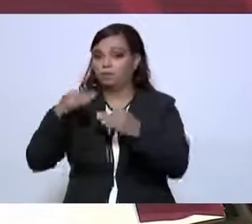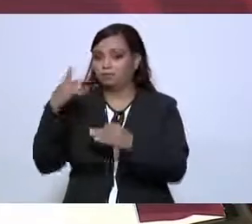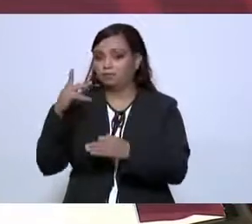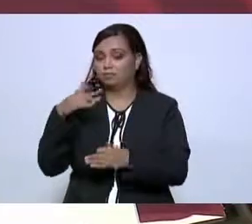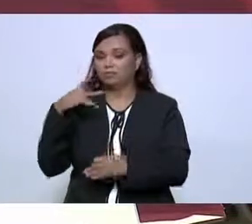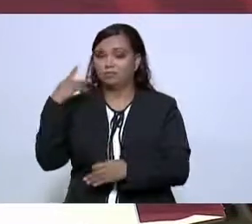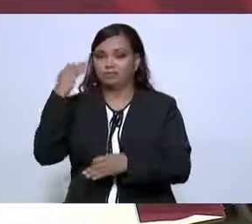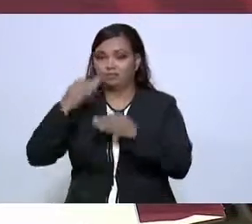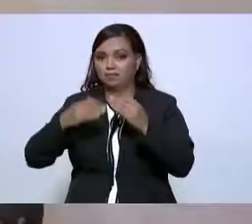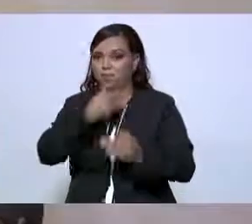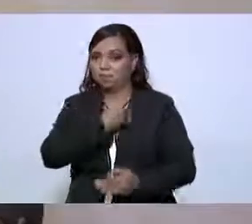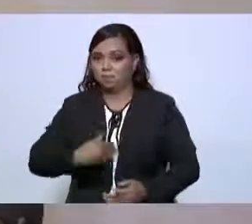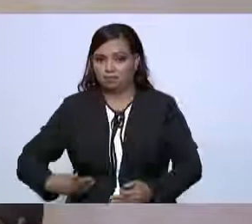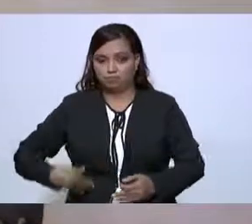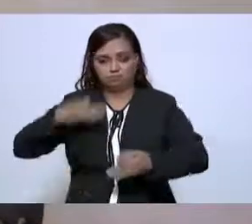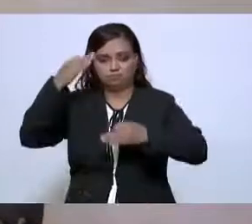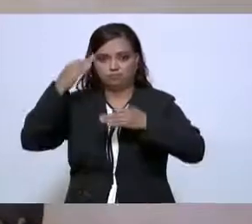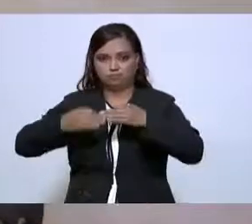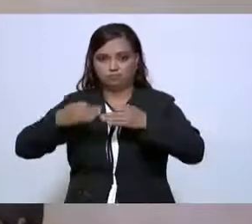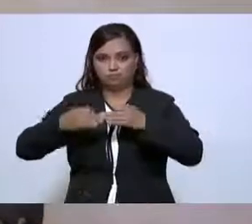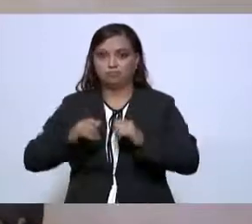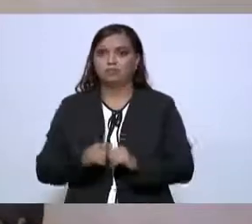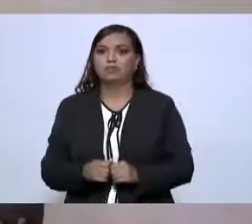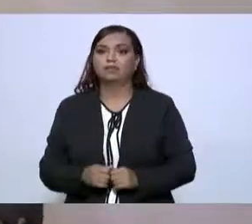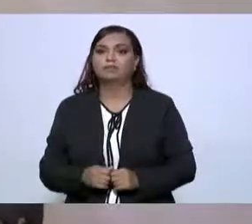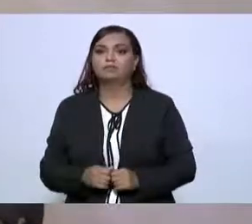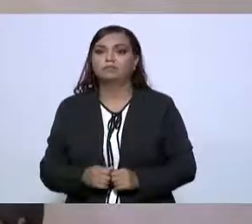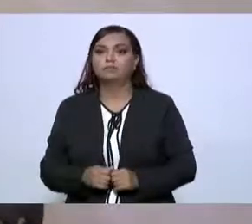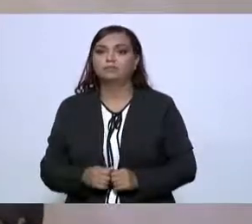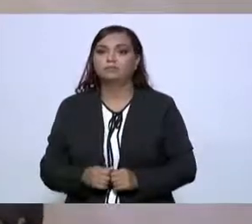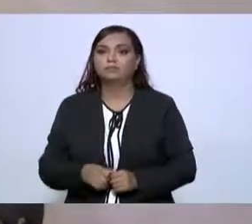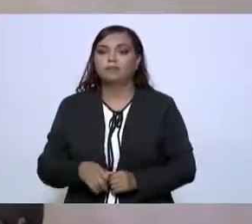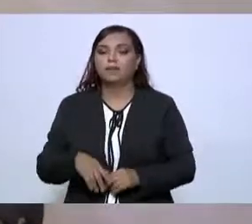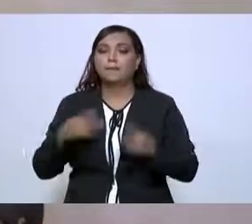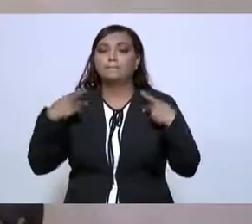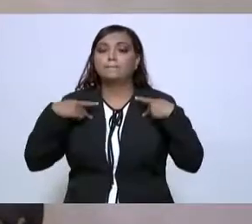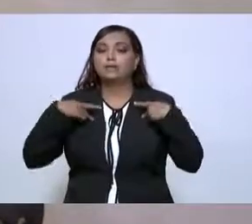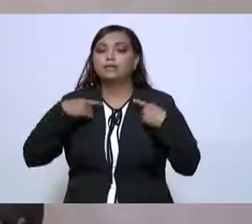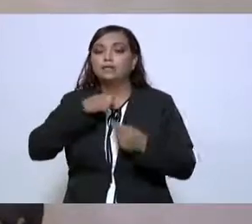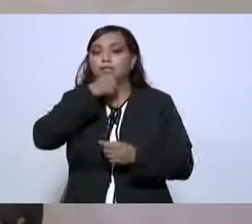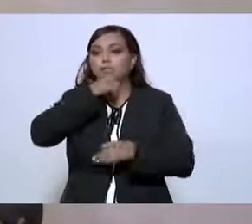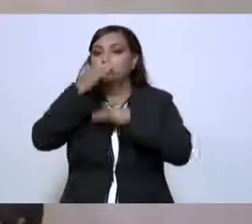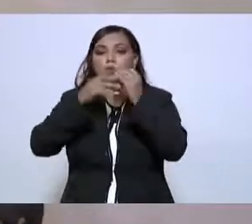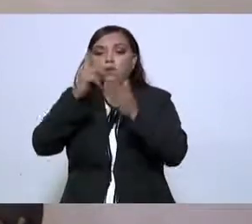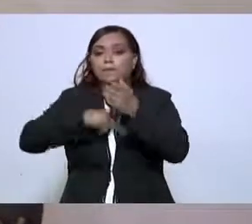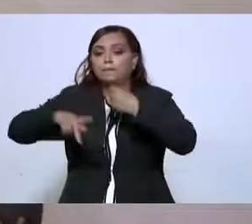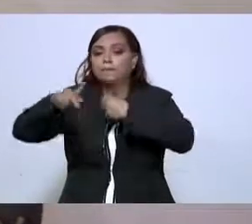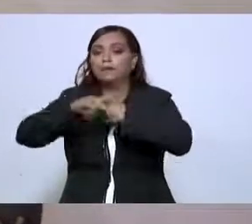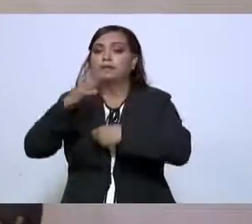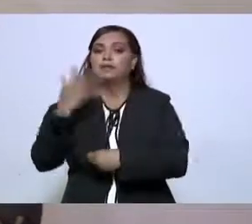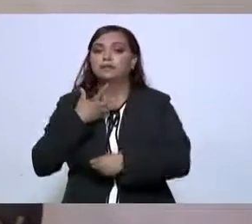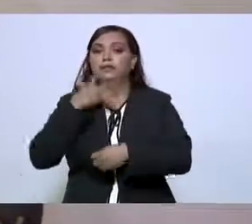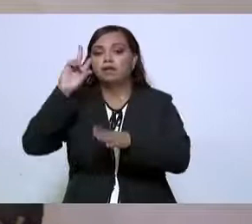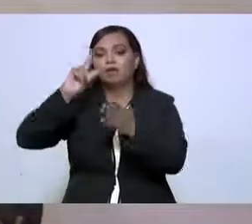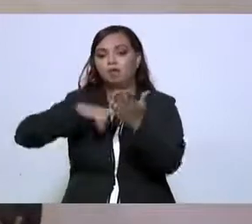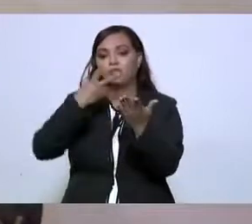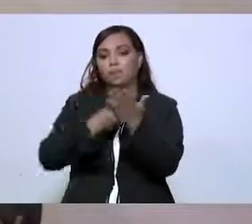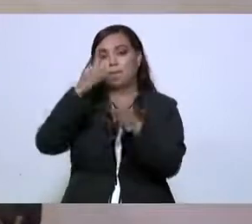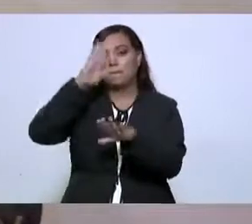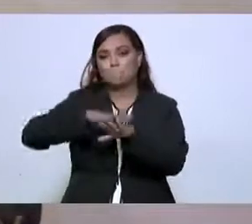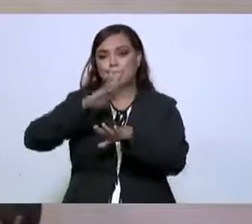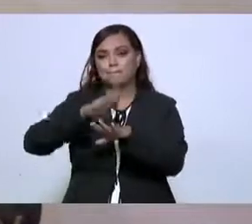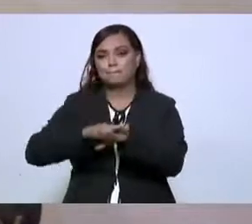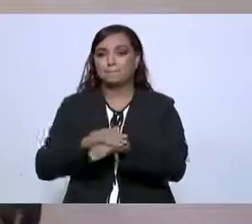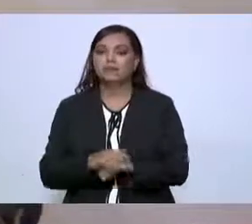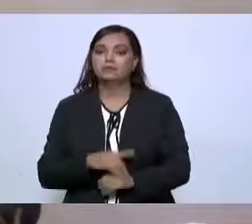mandato del adulto mayor en Tamaulipas y en todo el país va a recibir el doble de